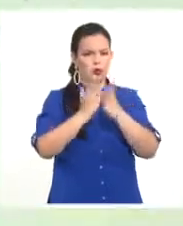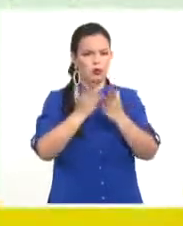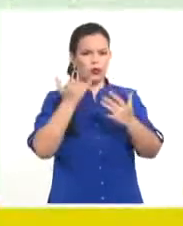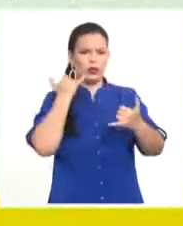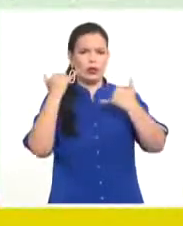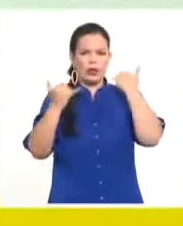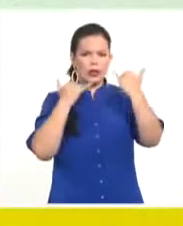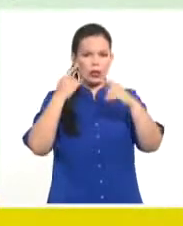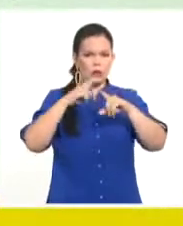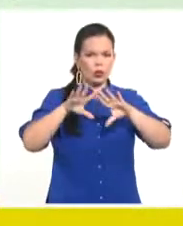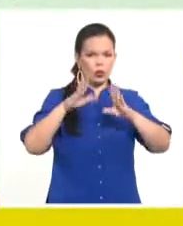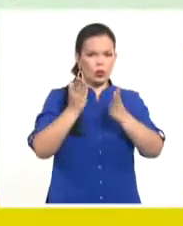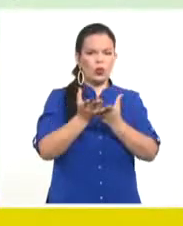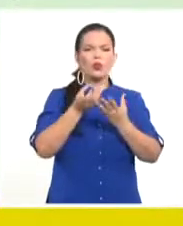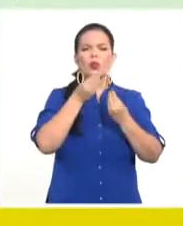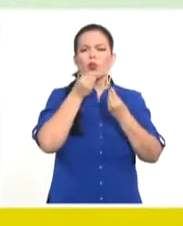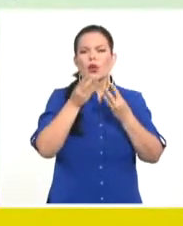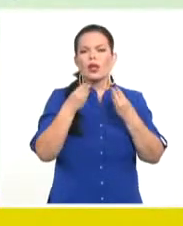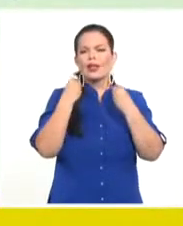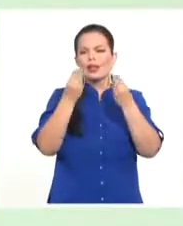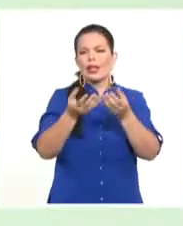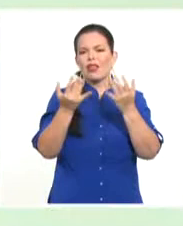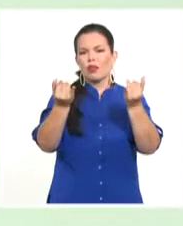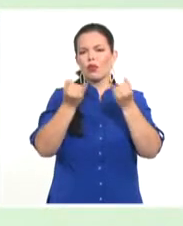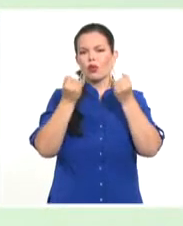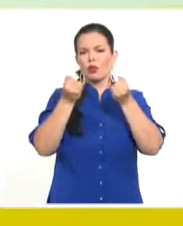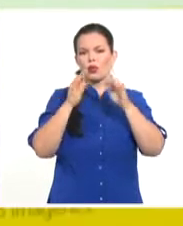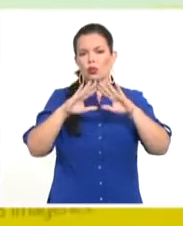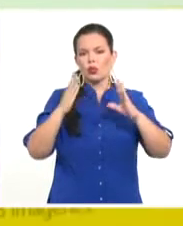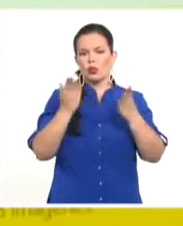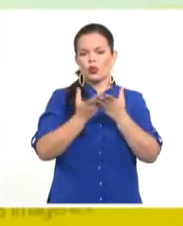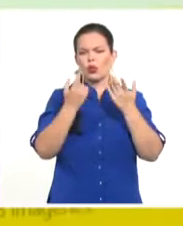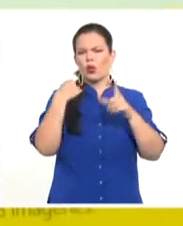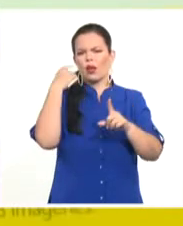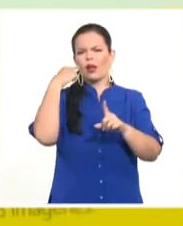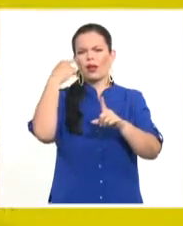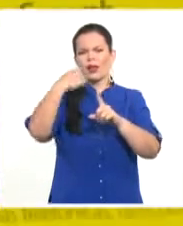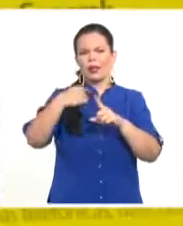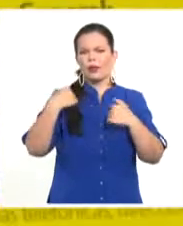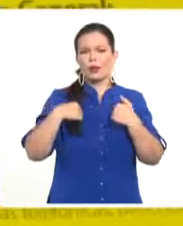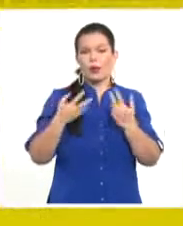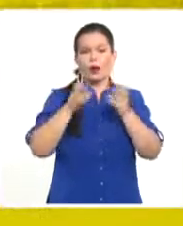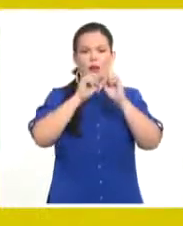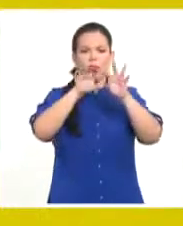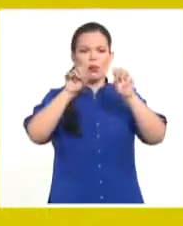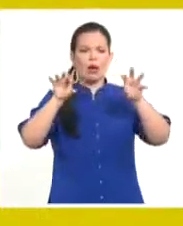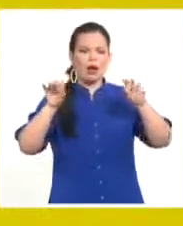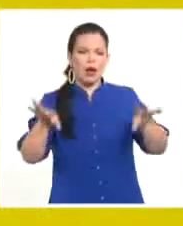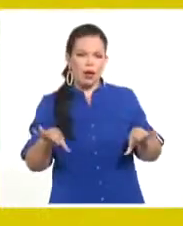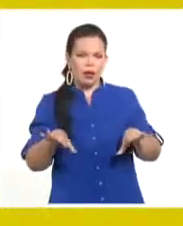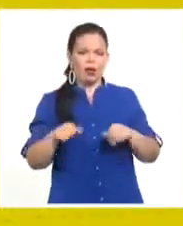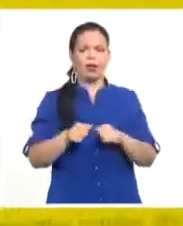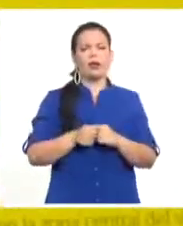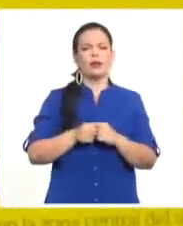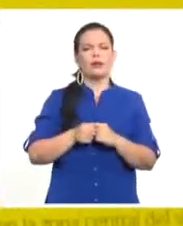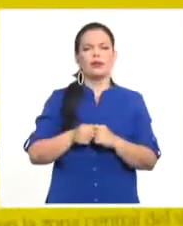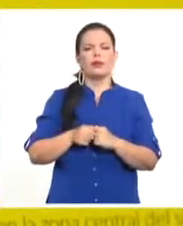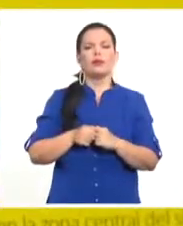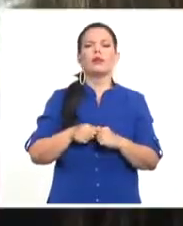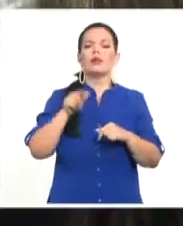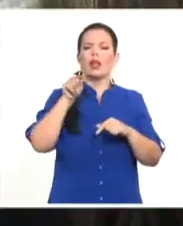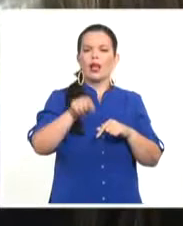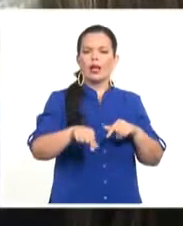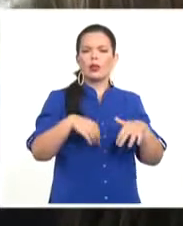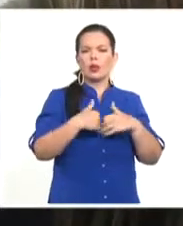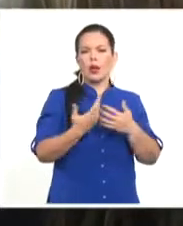poner una gran cantidad de información y que puede dar a conocer su imagen comercial. Estas son las nuevas oportunidades que ofrecen las páginas amarillas de